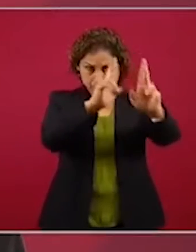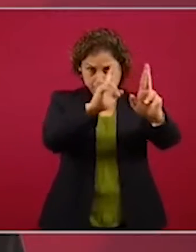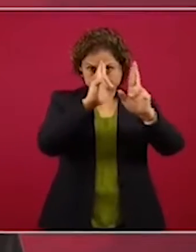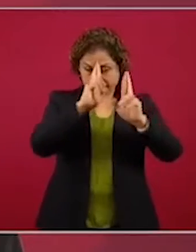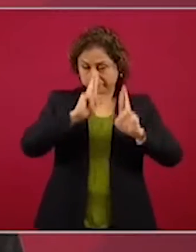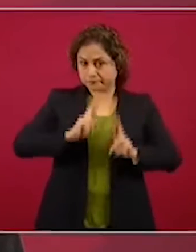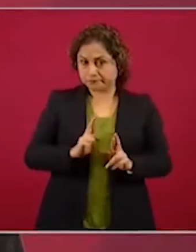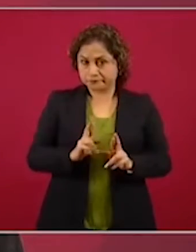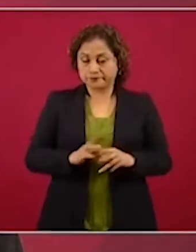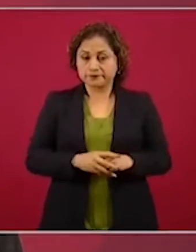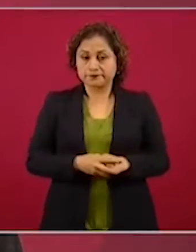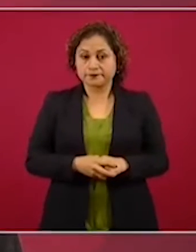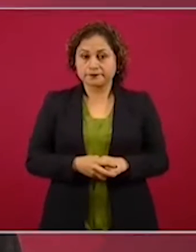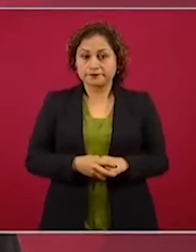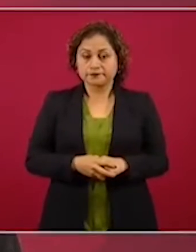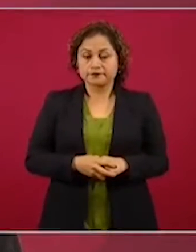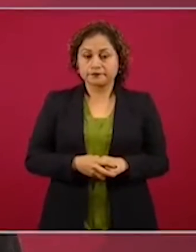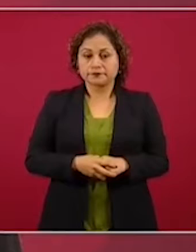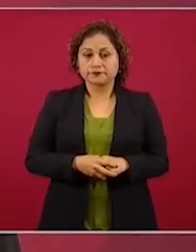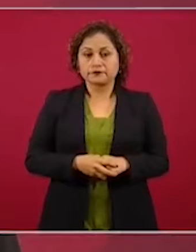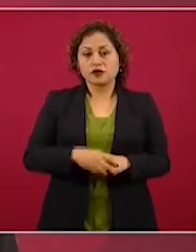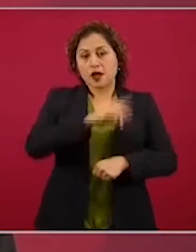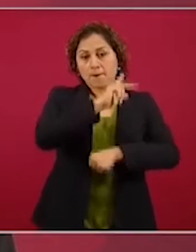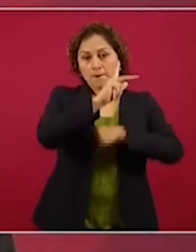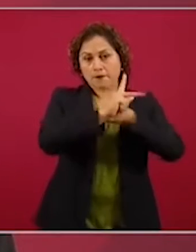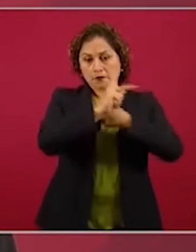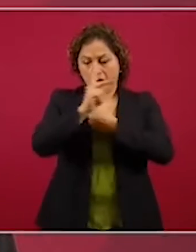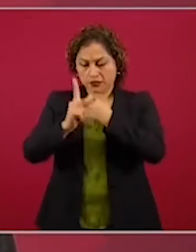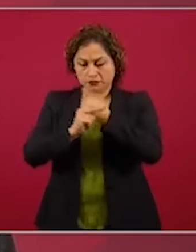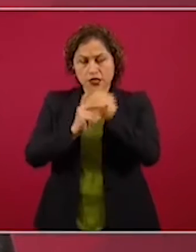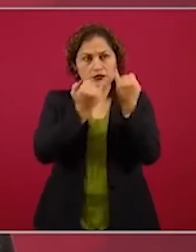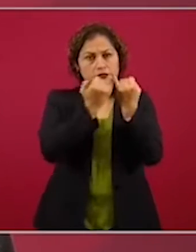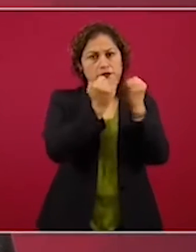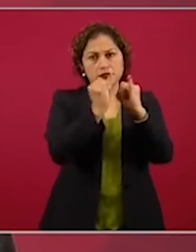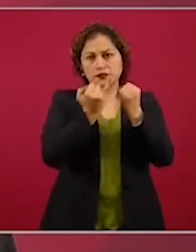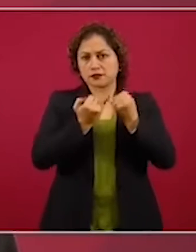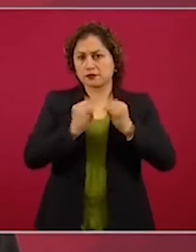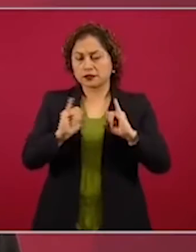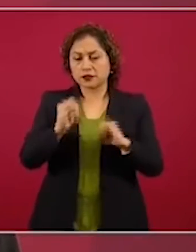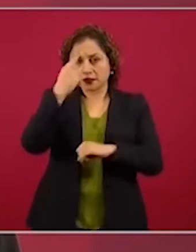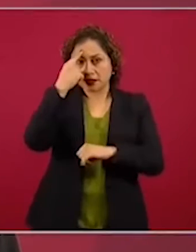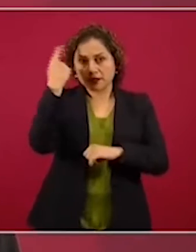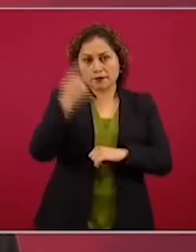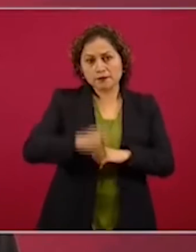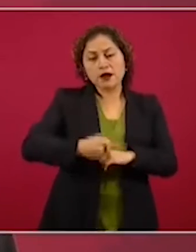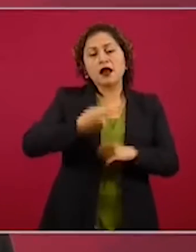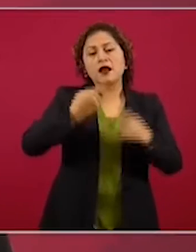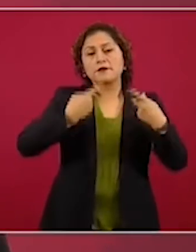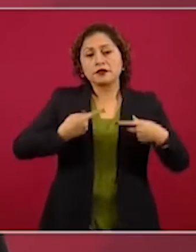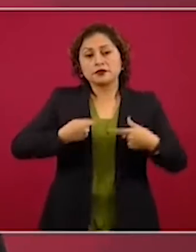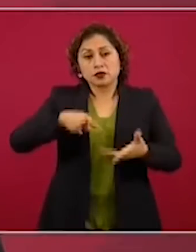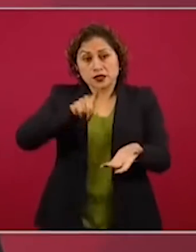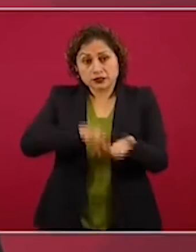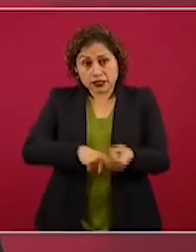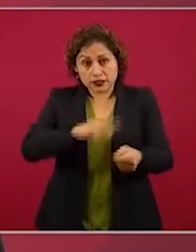a nuestras soberanías en bien de nuestros pueblos. Fue muy